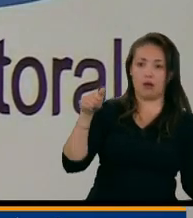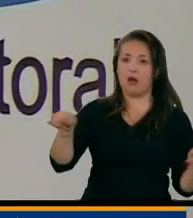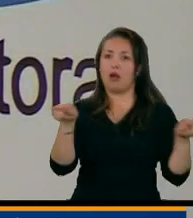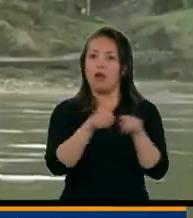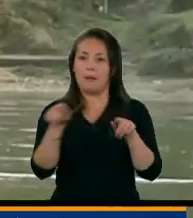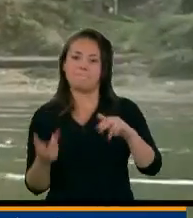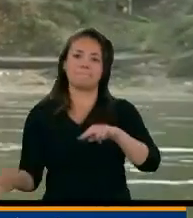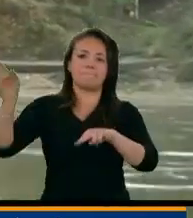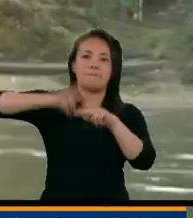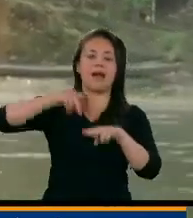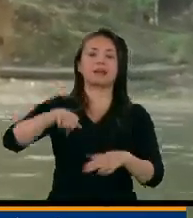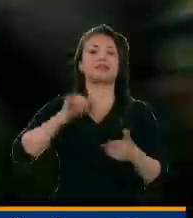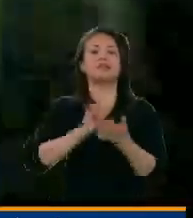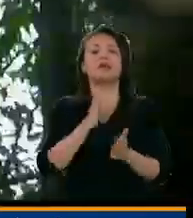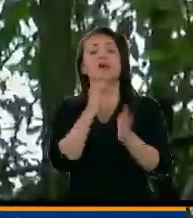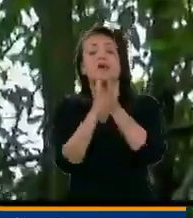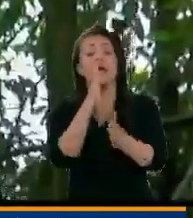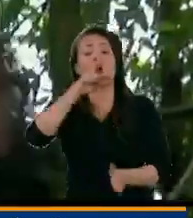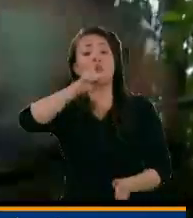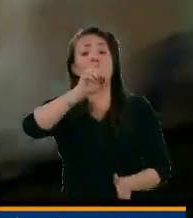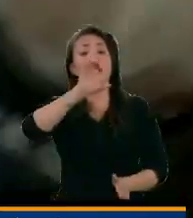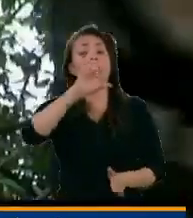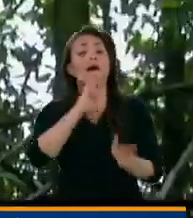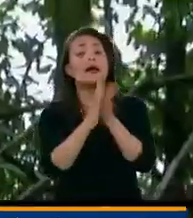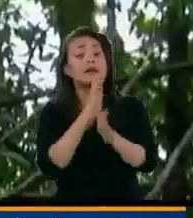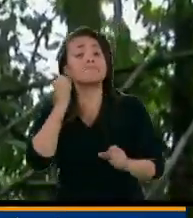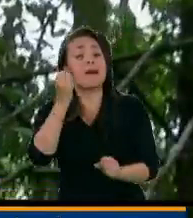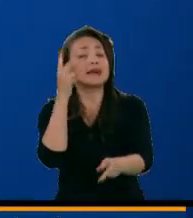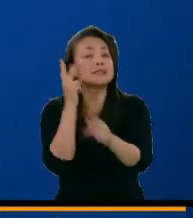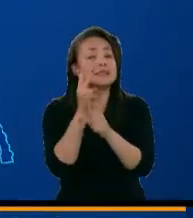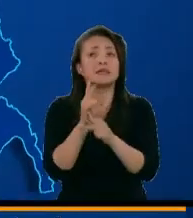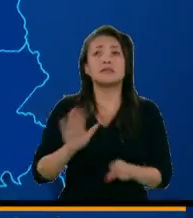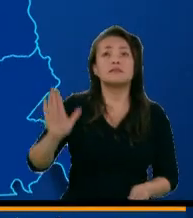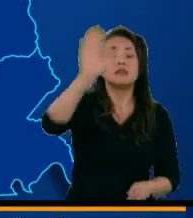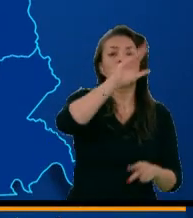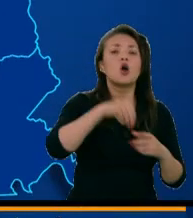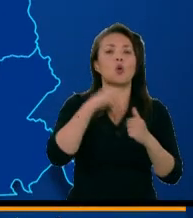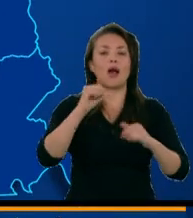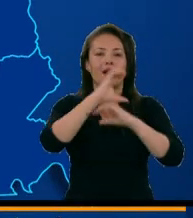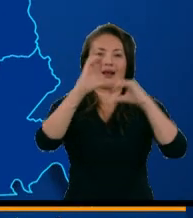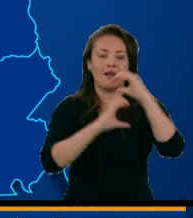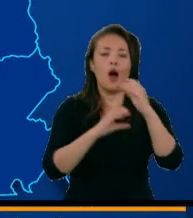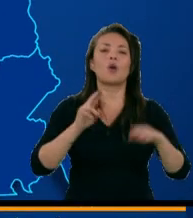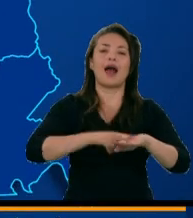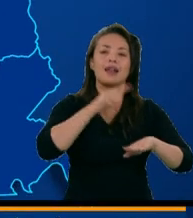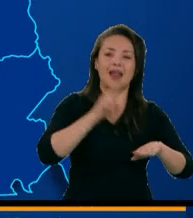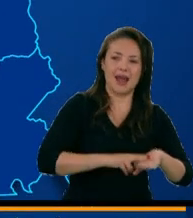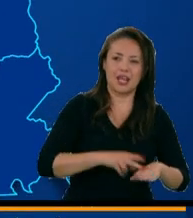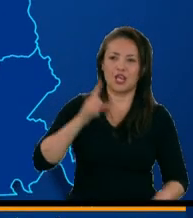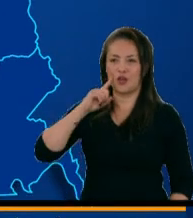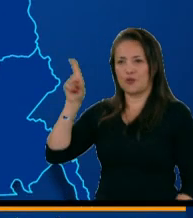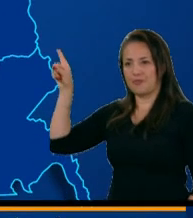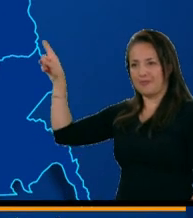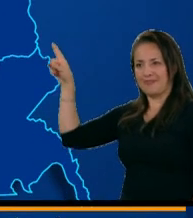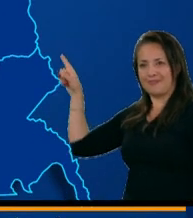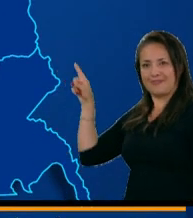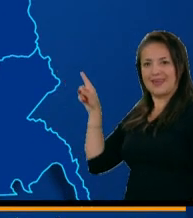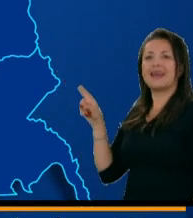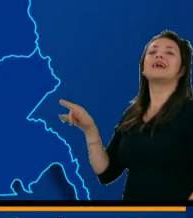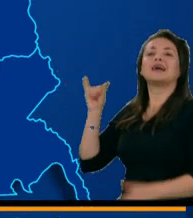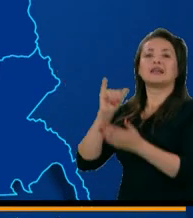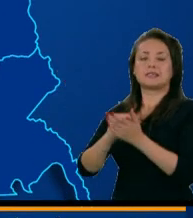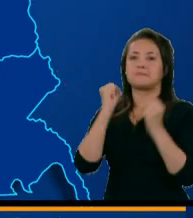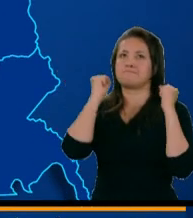electoral de la MOE, las regiones con mayor riesgo por accionar de grupos armados ilegales son Cauca, Nariño, Antioquia, Valle del Cauca y Cesar.